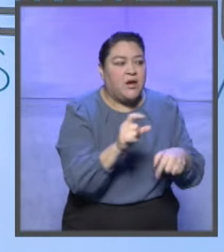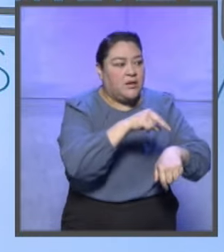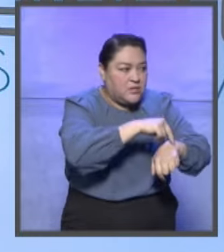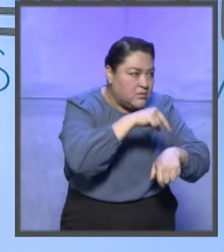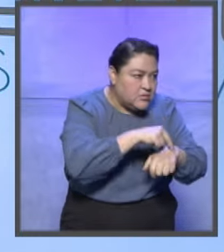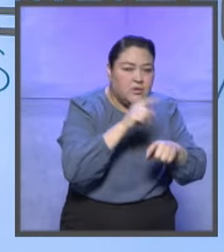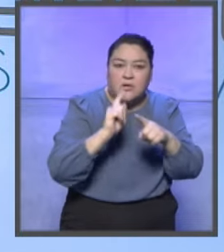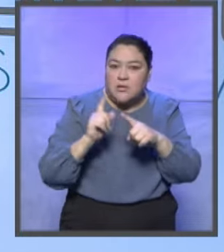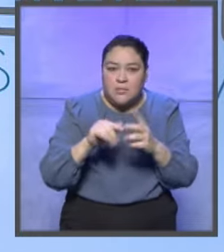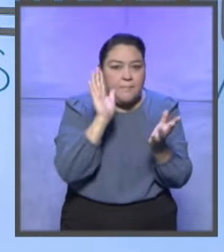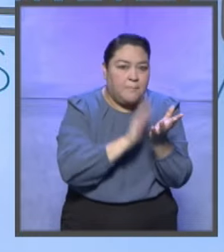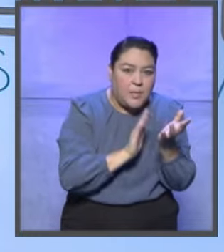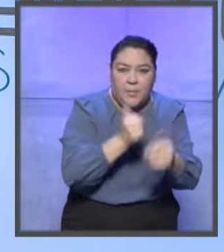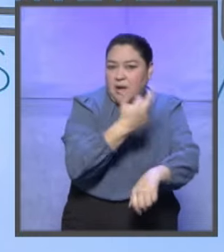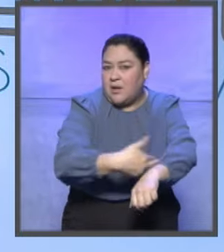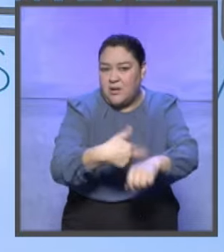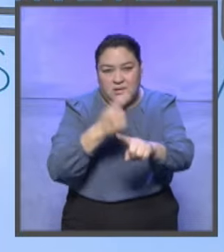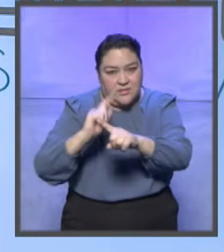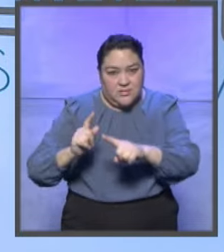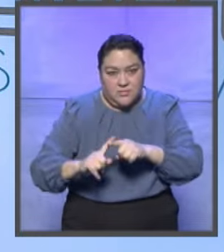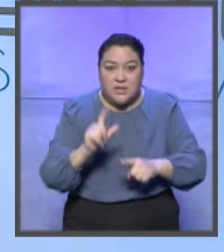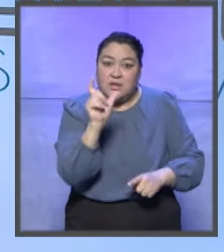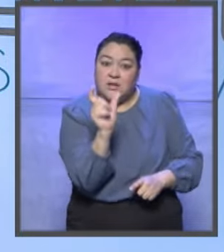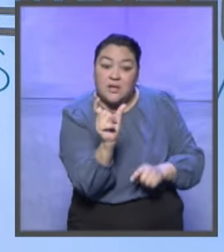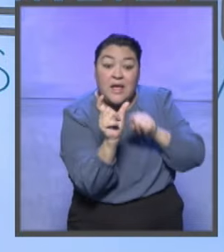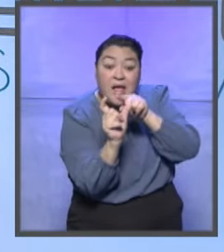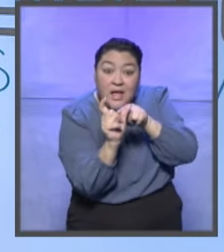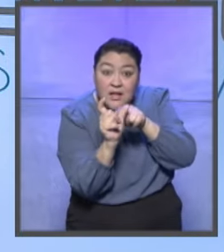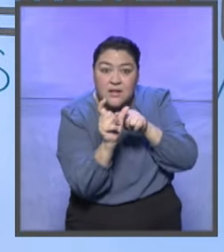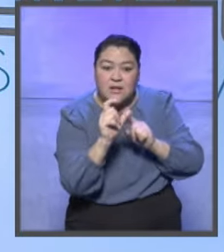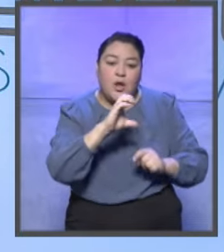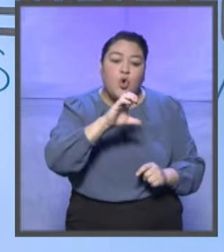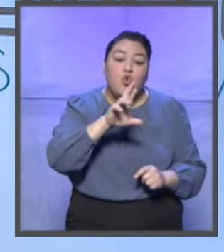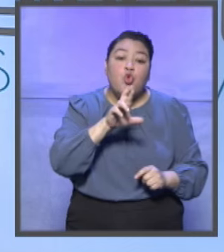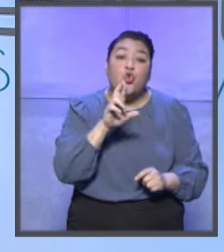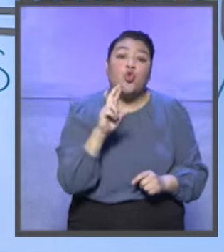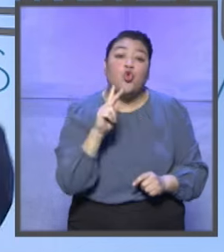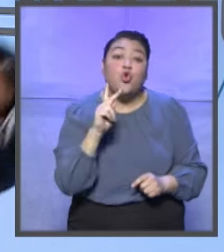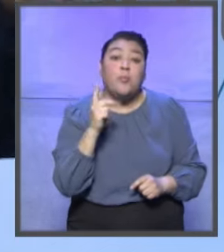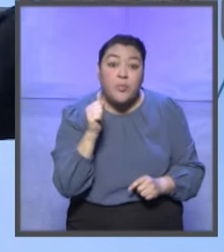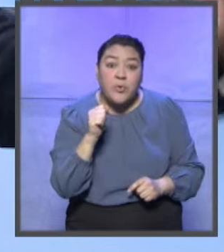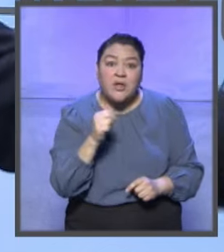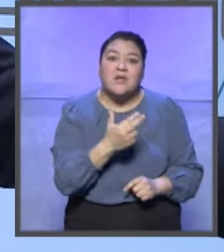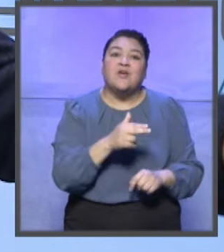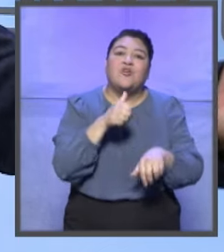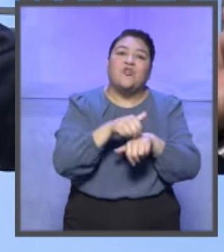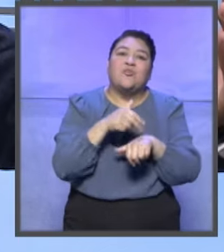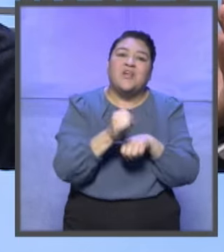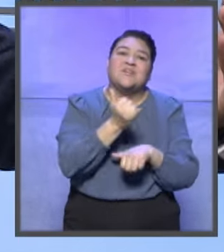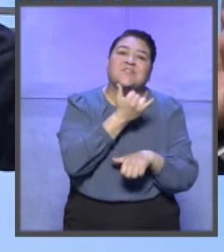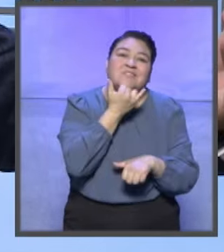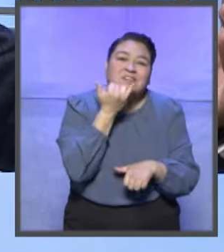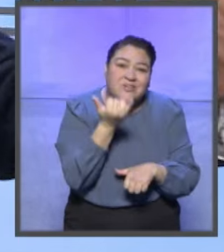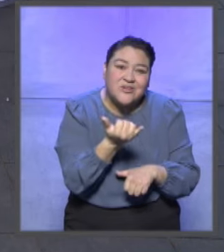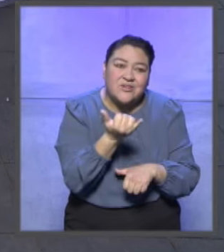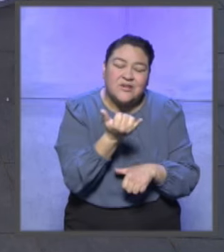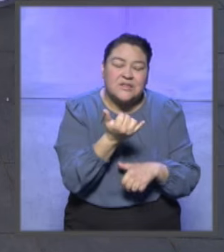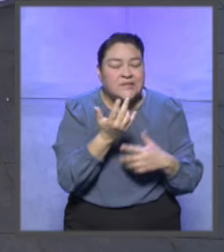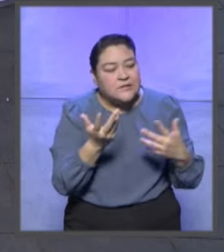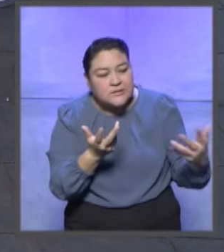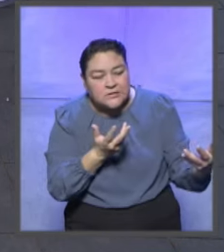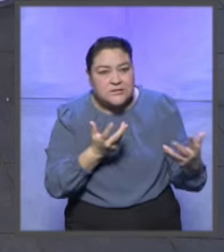Entonces, como su... Su credencial de elector tenía mal un número de la CUR, necesitaba actualizarla para que coincidiera con su seguridad social.